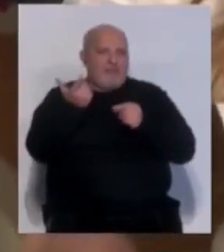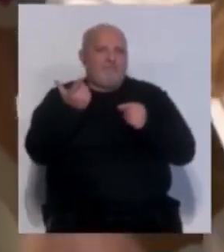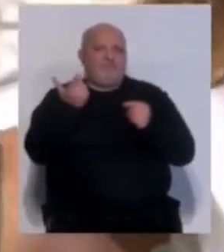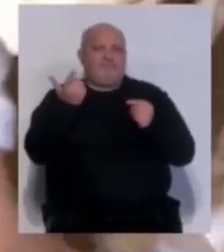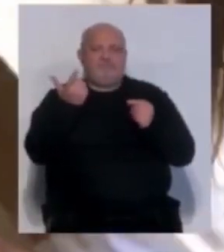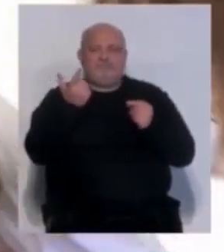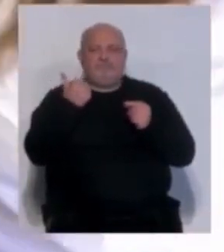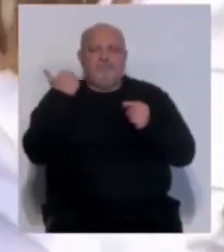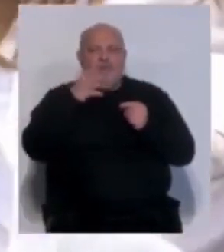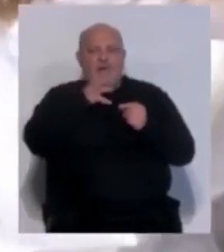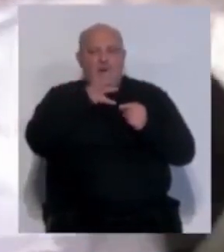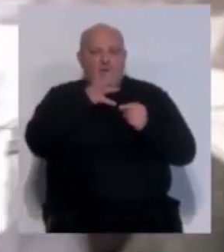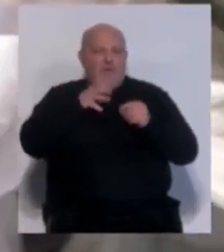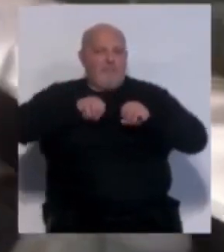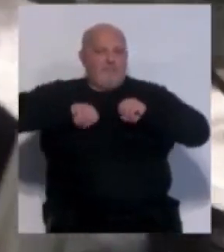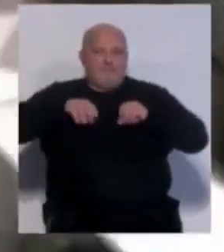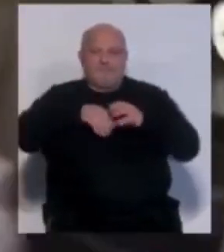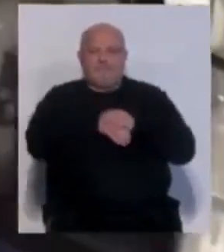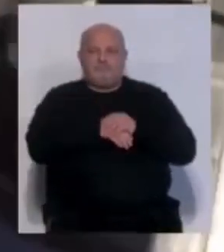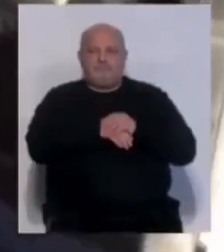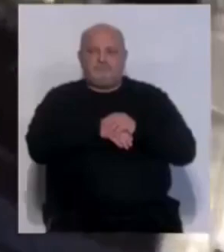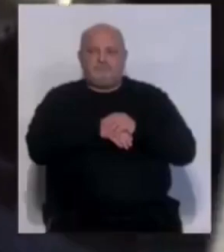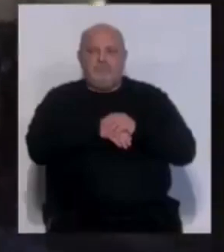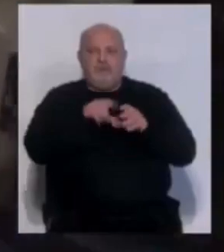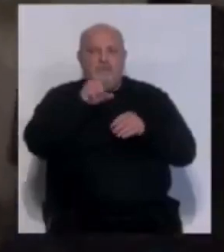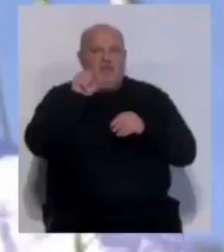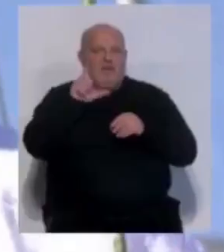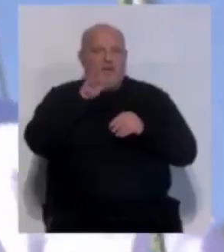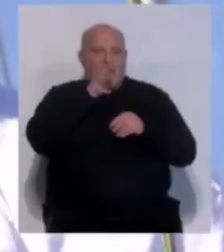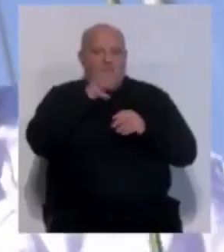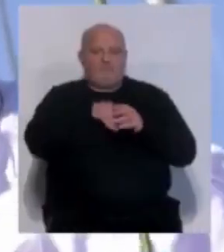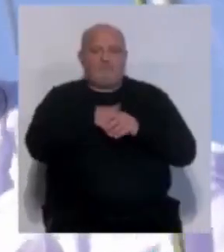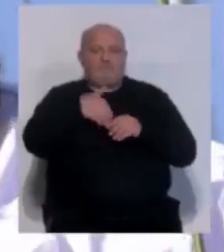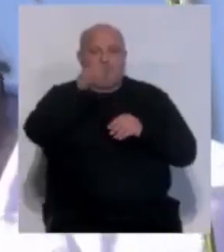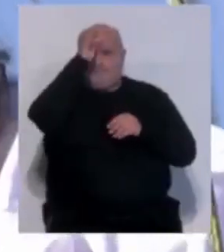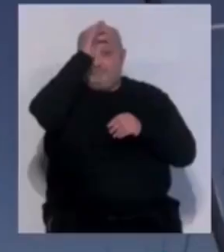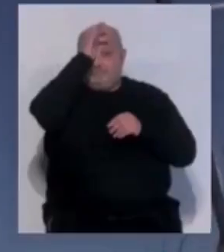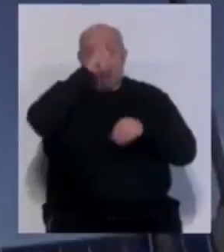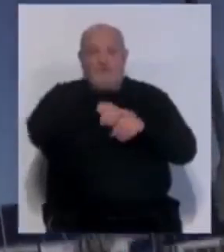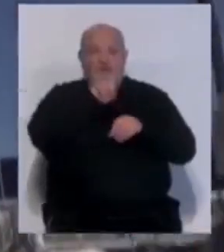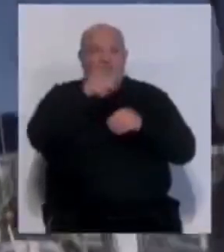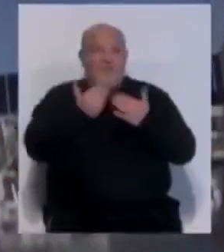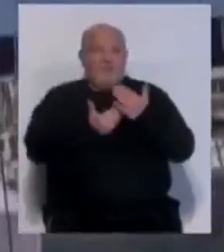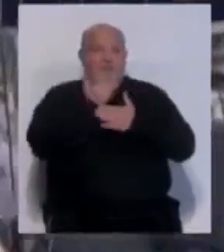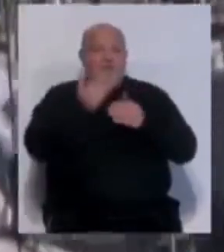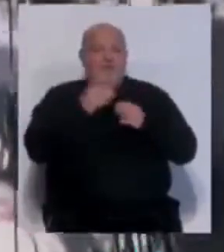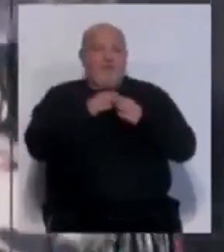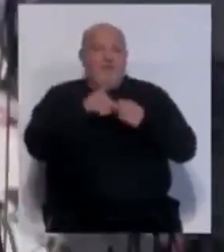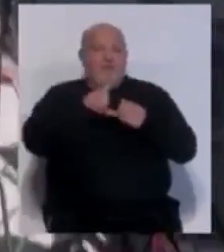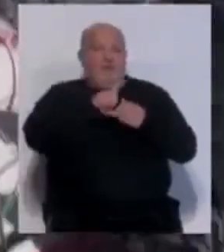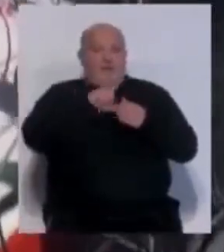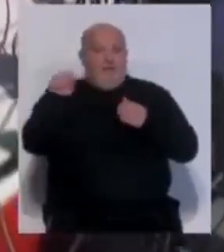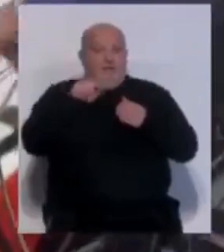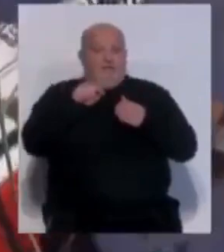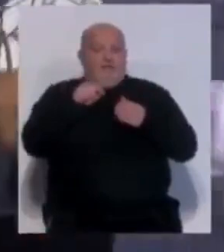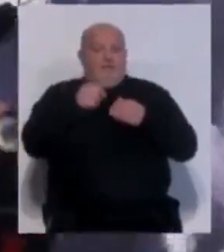aquí tengo el agua, aquí tengo 100 litros de agua. Será este domingo a partir de las 11 de la mañana cuando la regatista